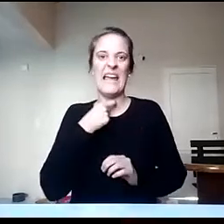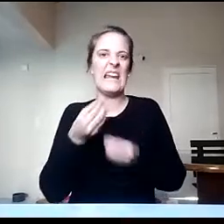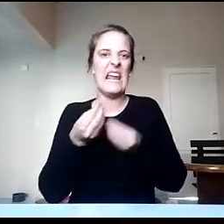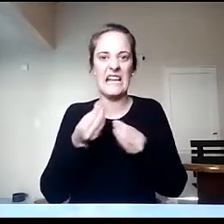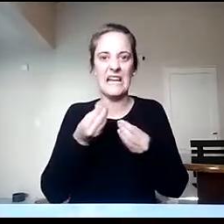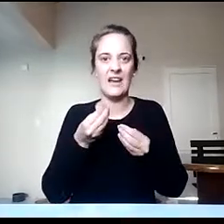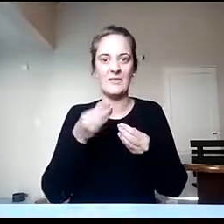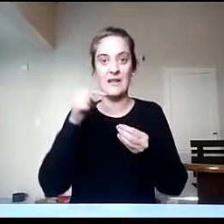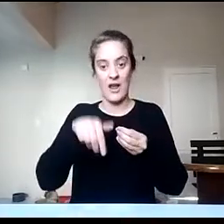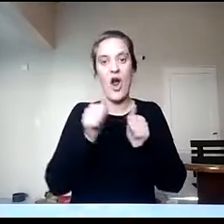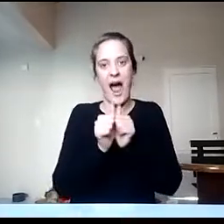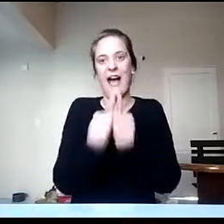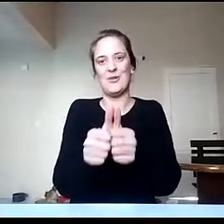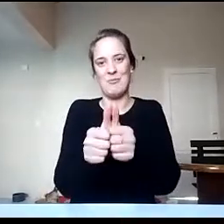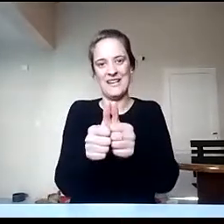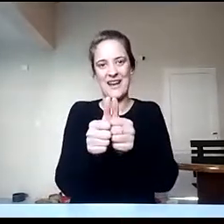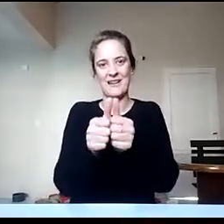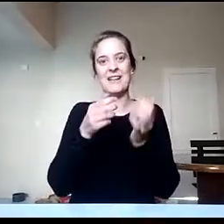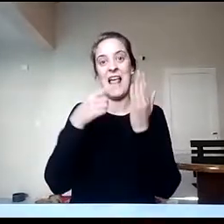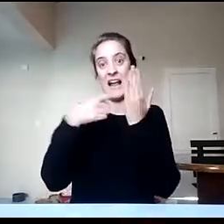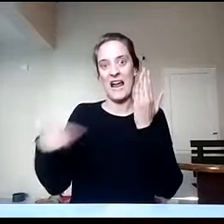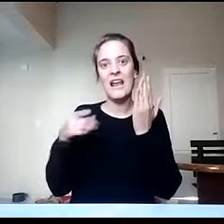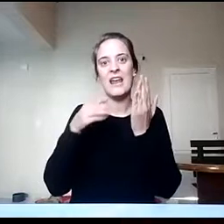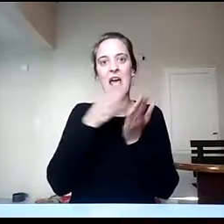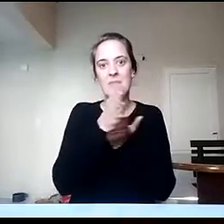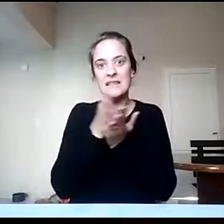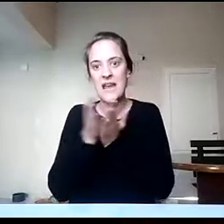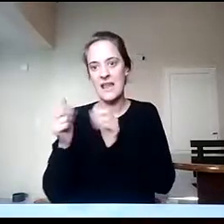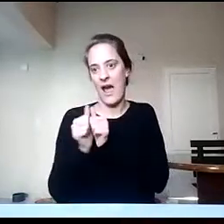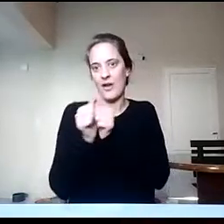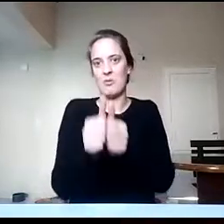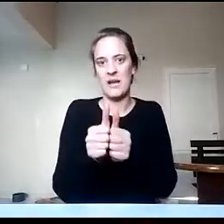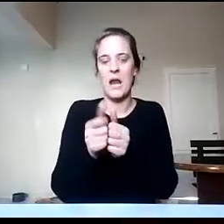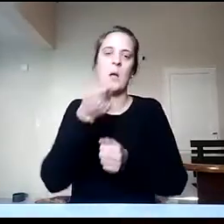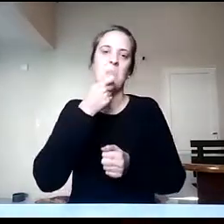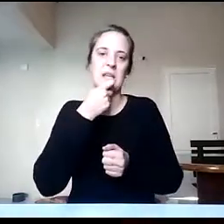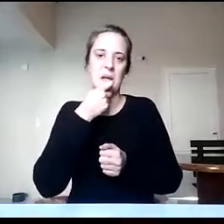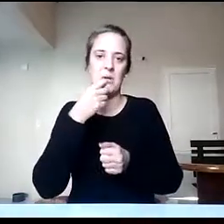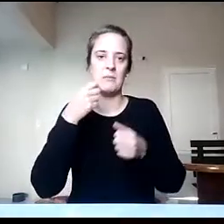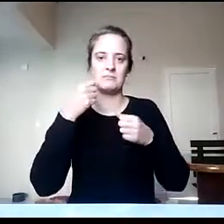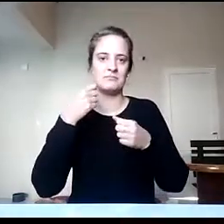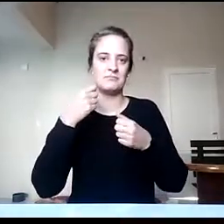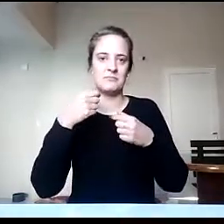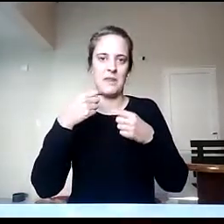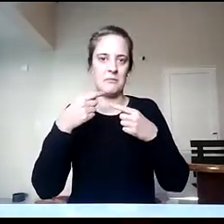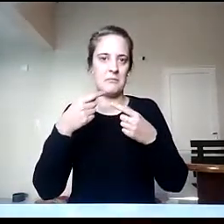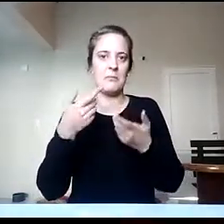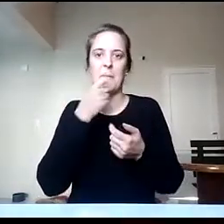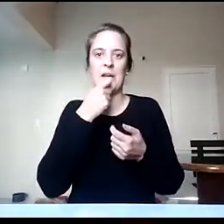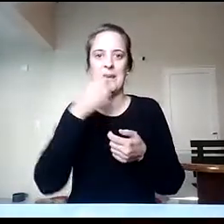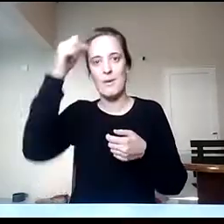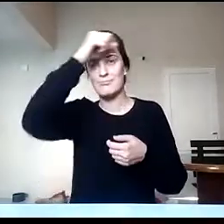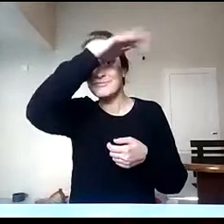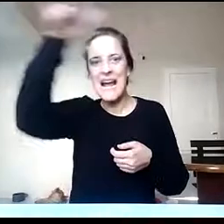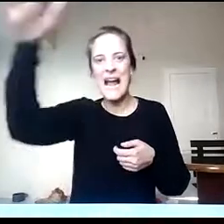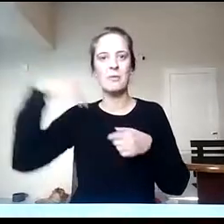esta propuesta curricular, con salidas de campo, que este año, por ejemplo, ha estado interrumpido por el contexto que estamos